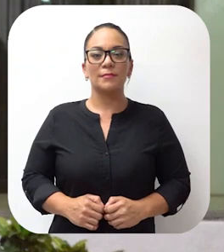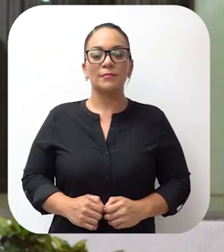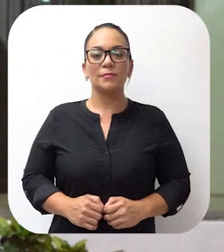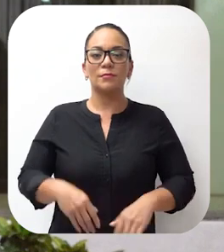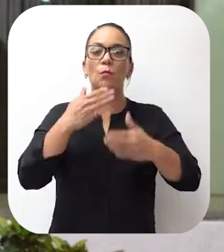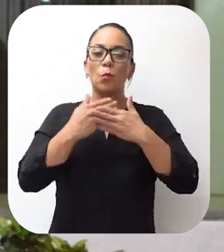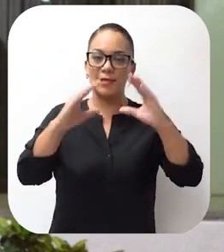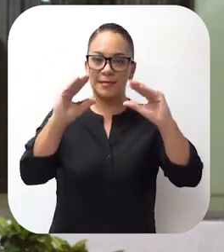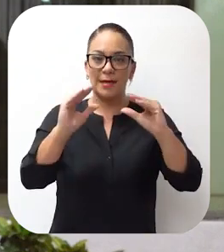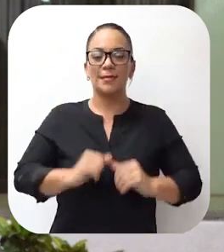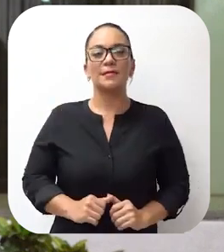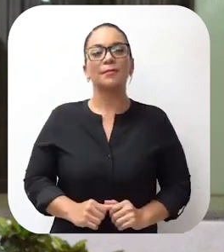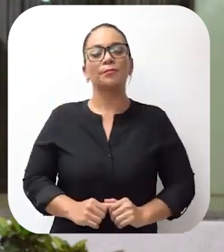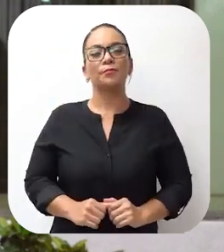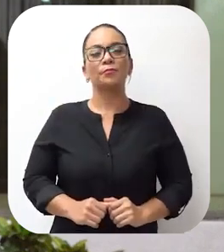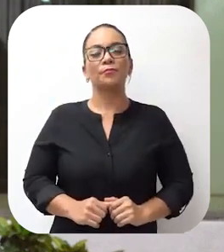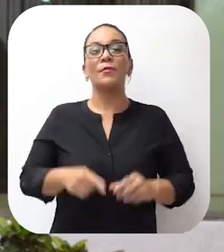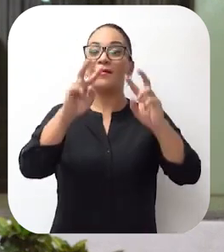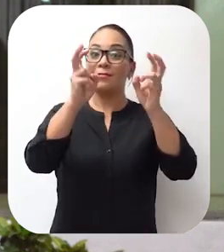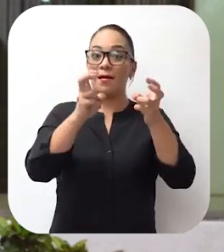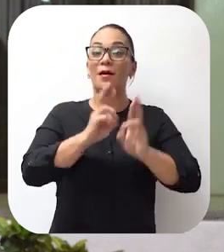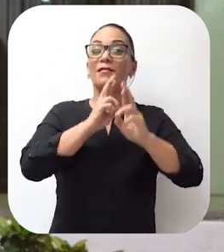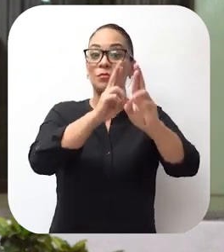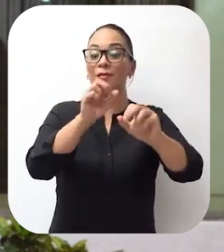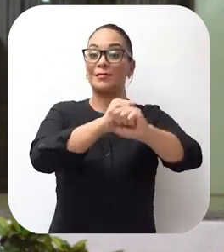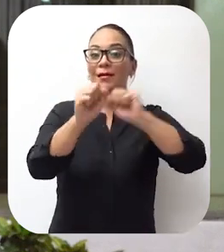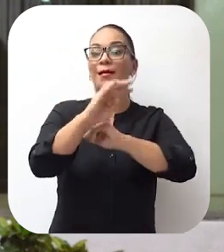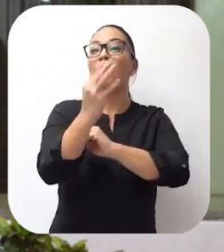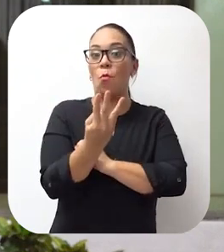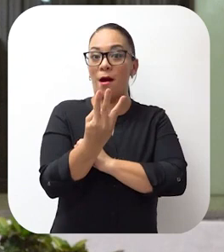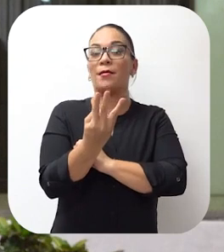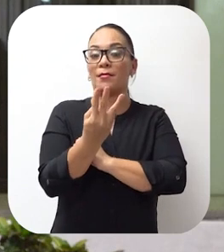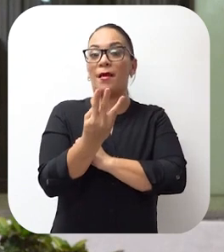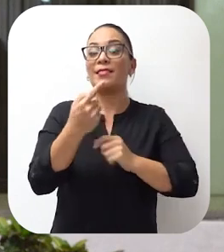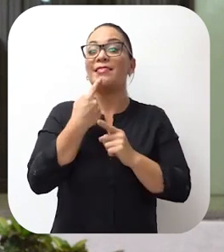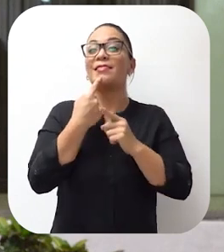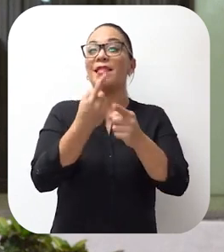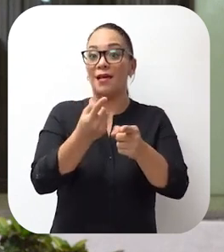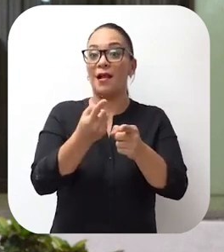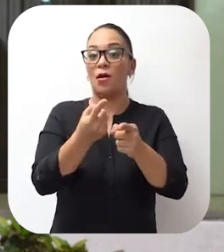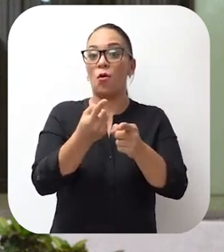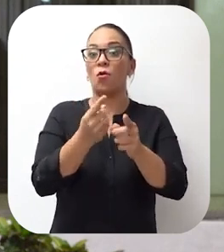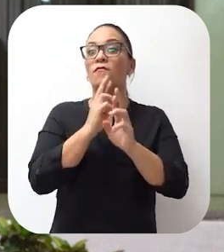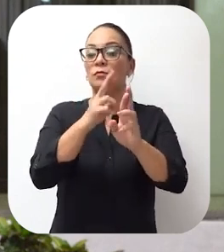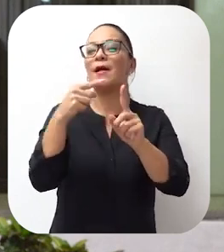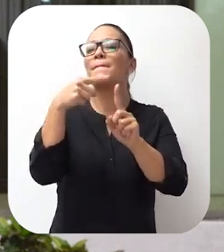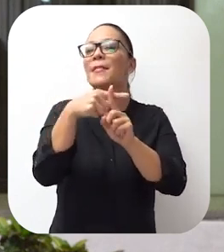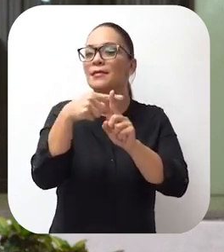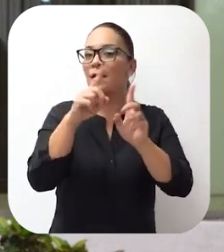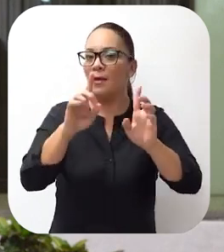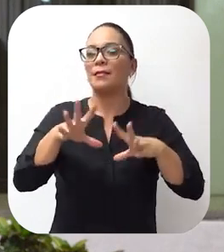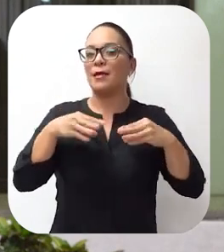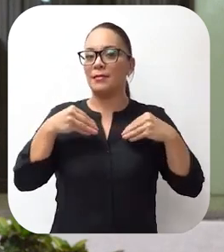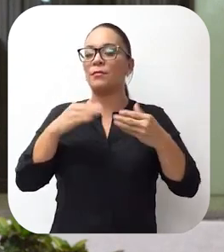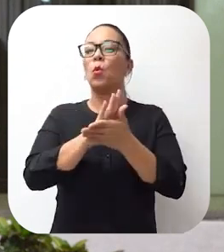Buenas tardes. Ante la resolución de la Sala Constitucional, donde se declara parcialmente con lugar un